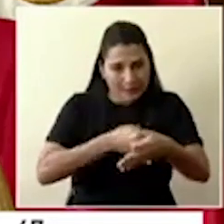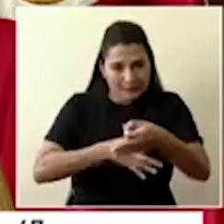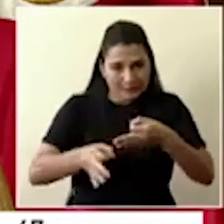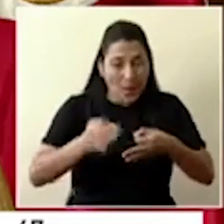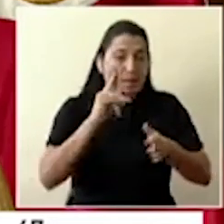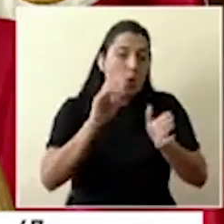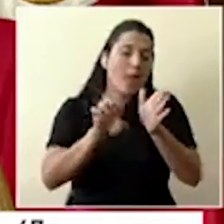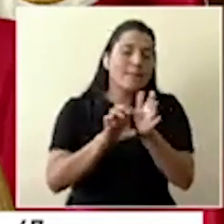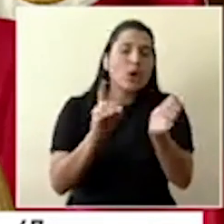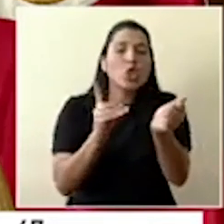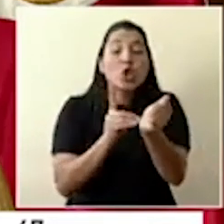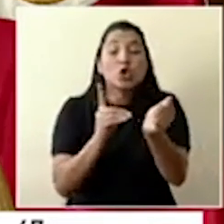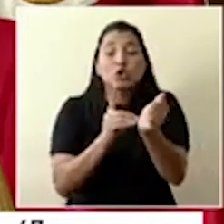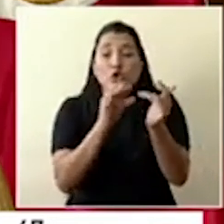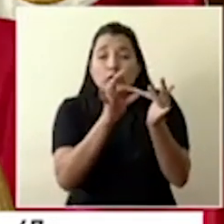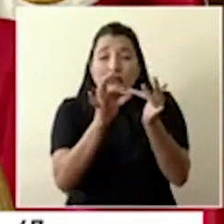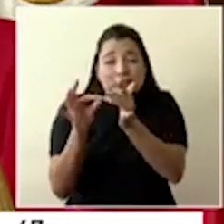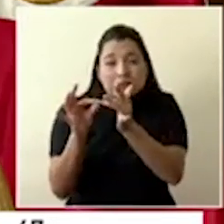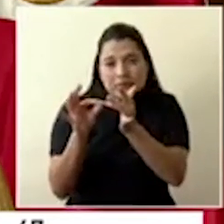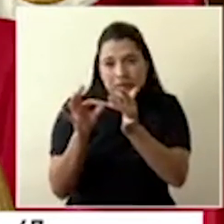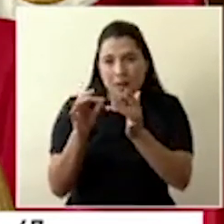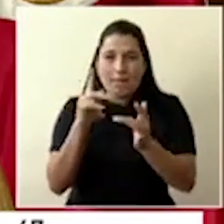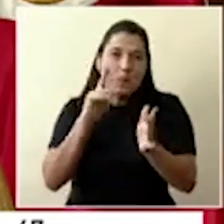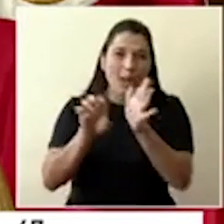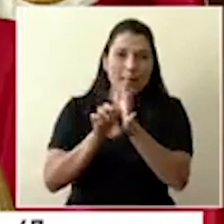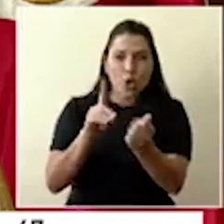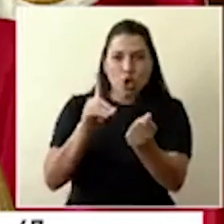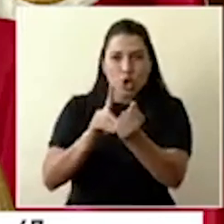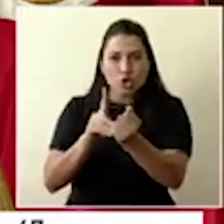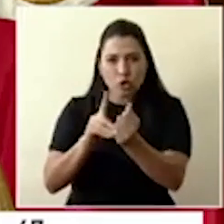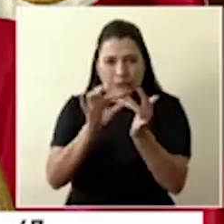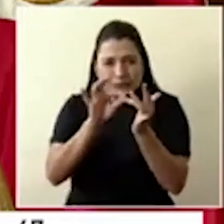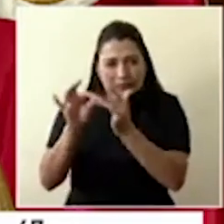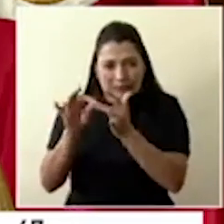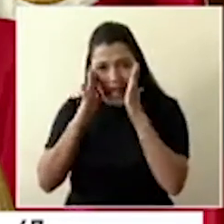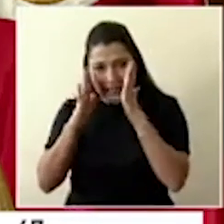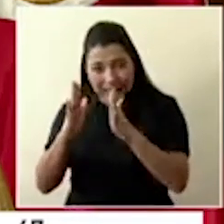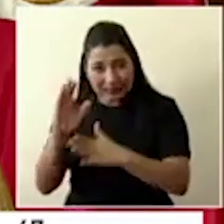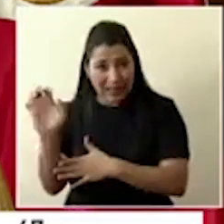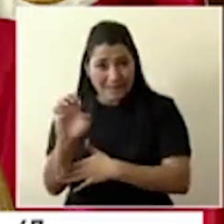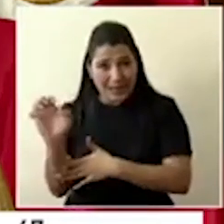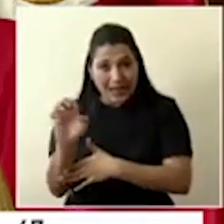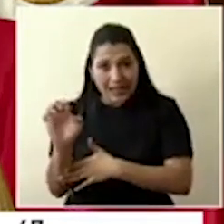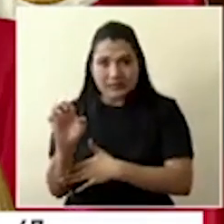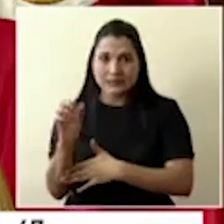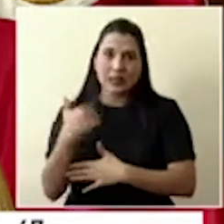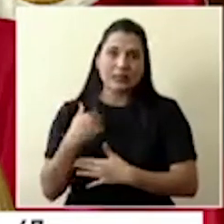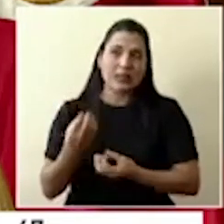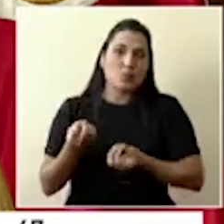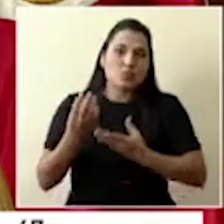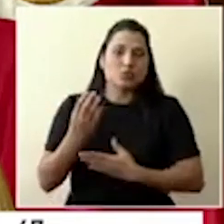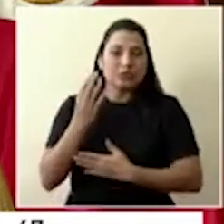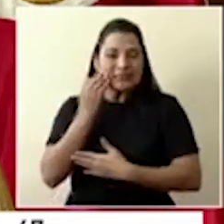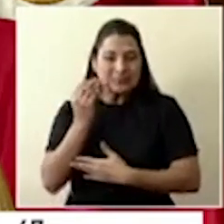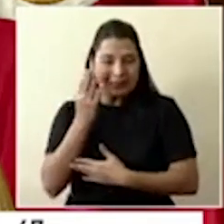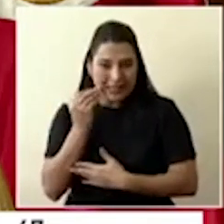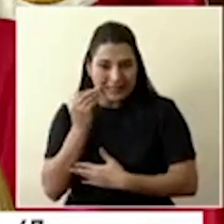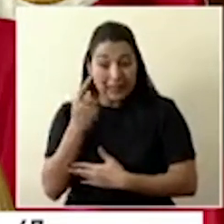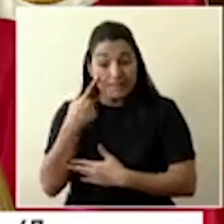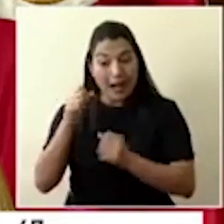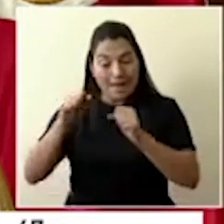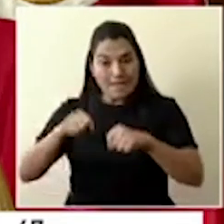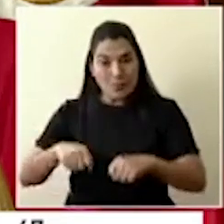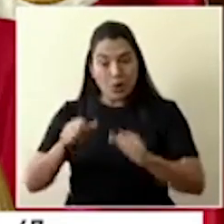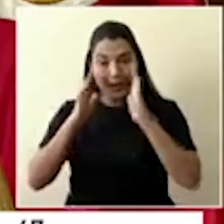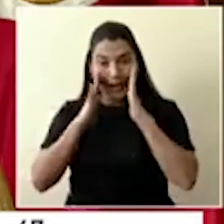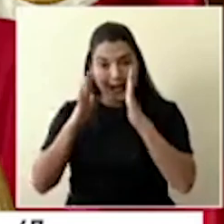un médico intensivista que tiene tanta cancha y experiencia en la atención